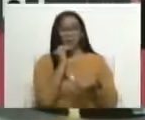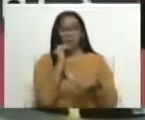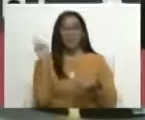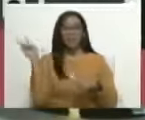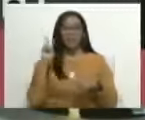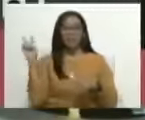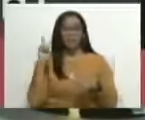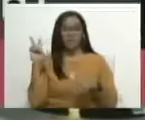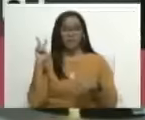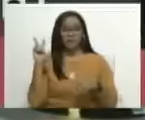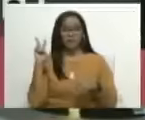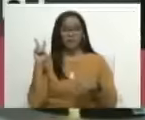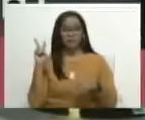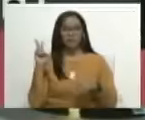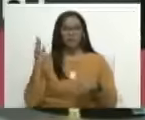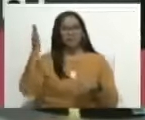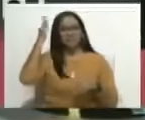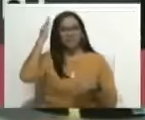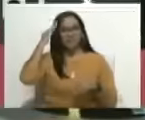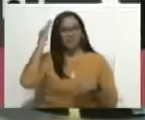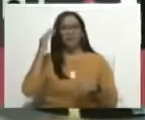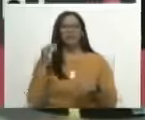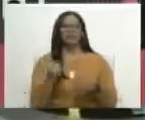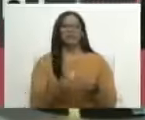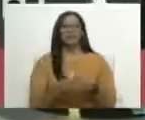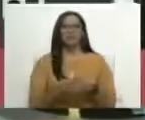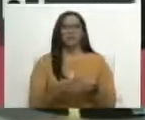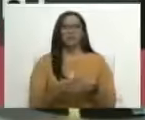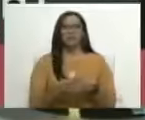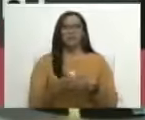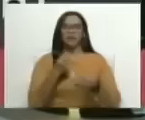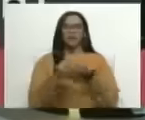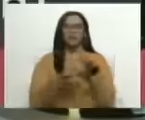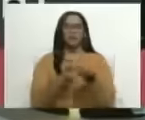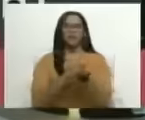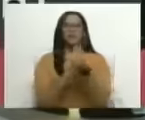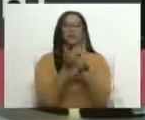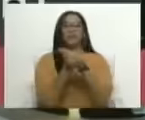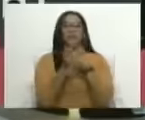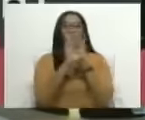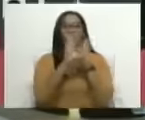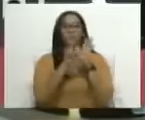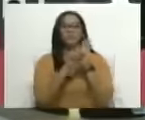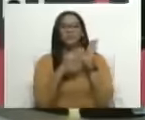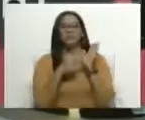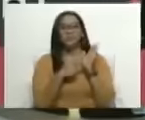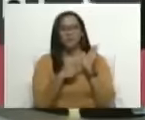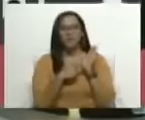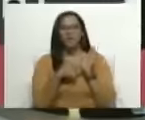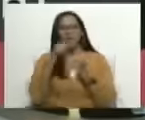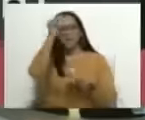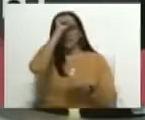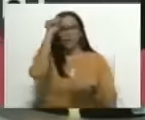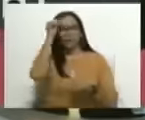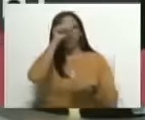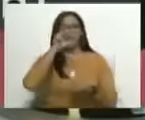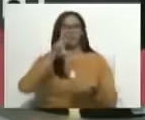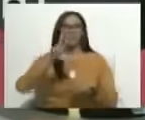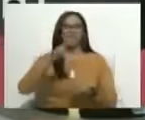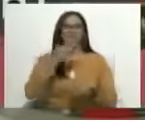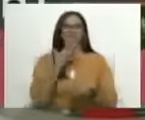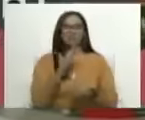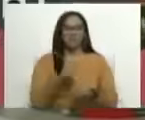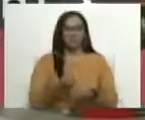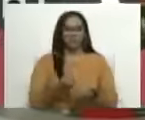venezolanos, sepan que se va a realizar un referéndum constitucional el domingo 3 de